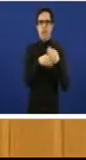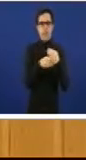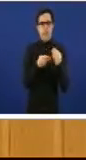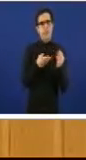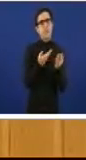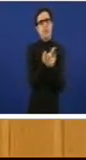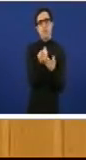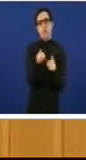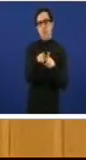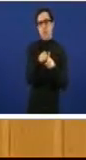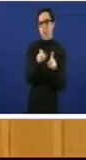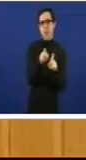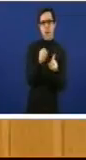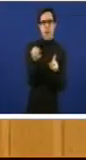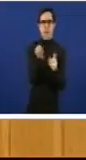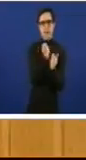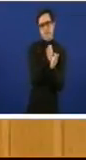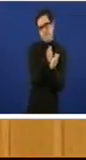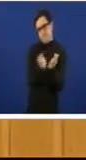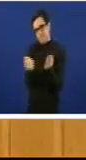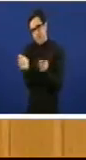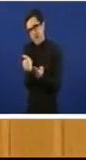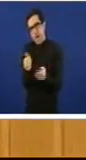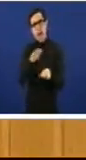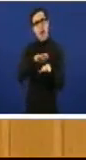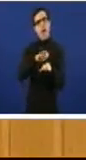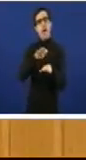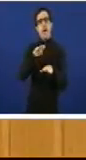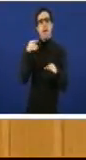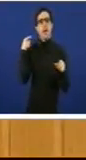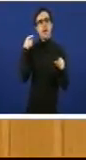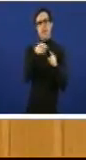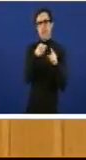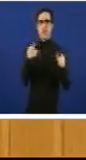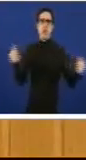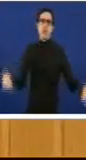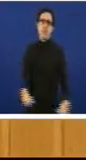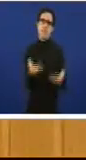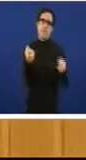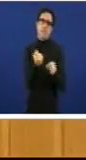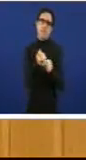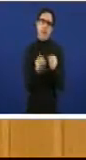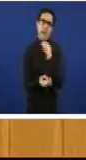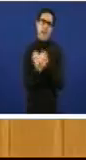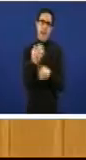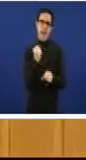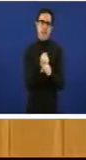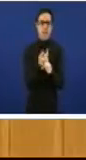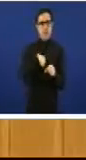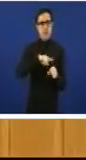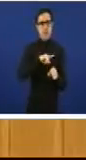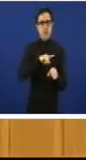formación ou que si ben e certo ainda máis é que hai que ser ar emprego. E por iso propoñemos a reorientación